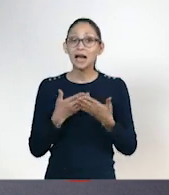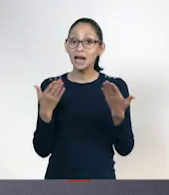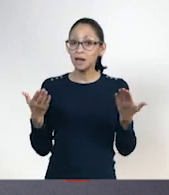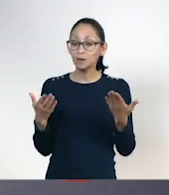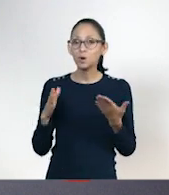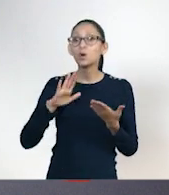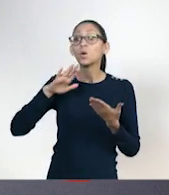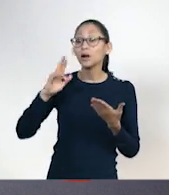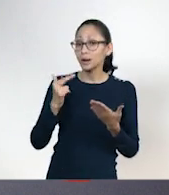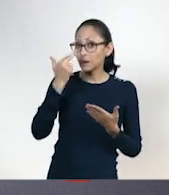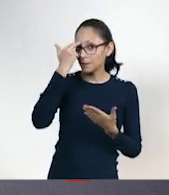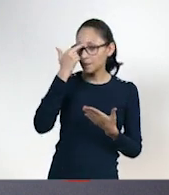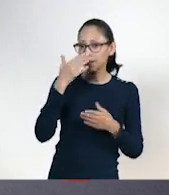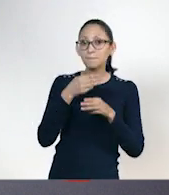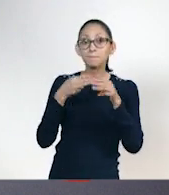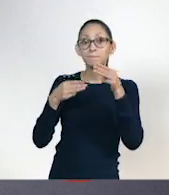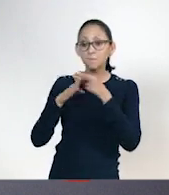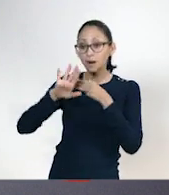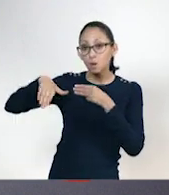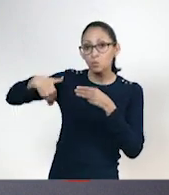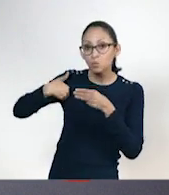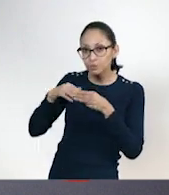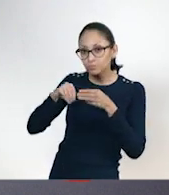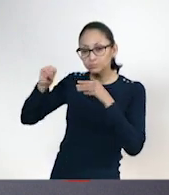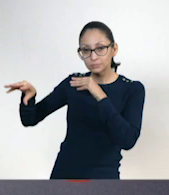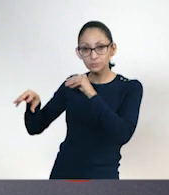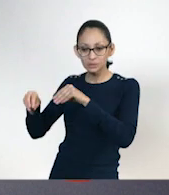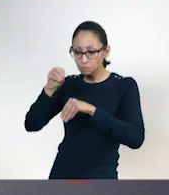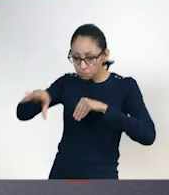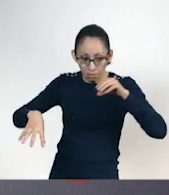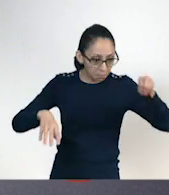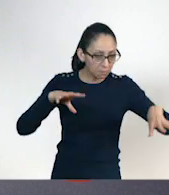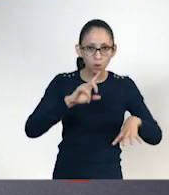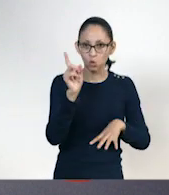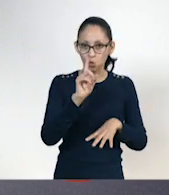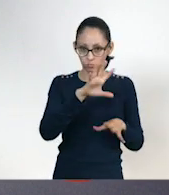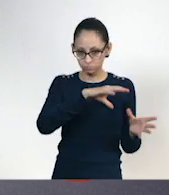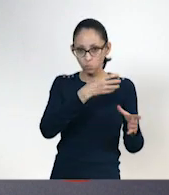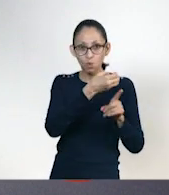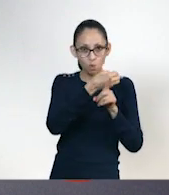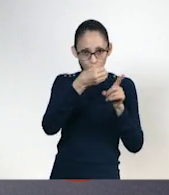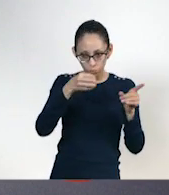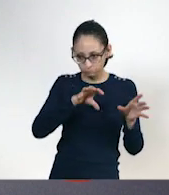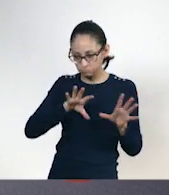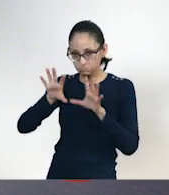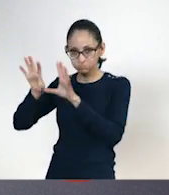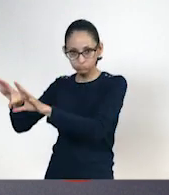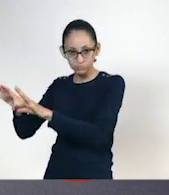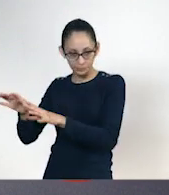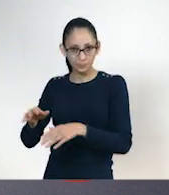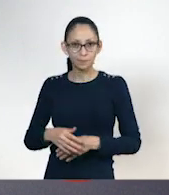materiales, ¿recuerda? Claro que sí. No dejar. Materiales regados por todos lados. Perfecto, maestro. Claro que sí.